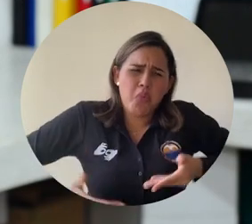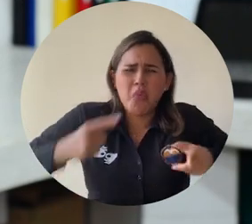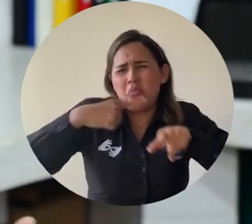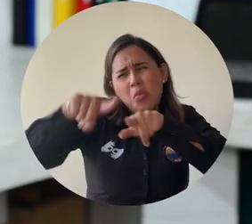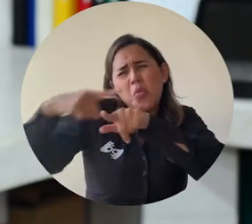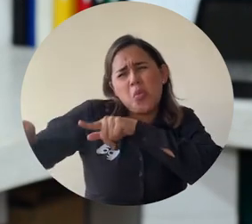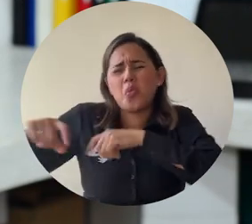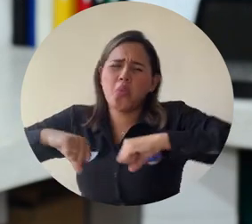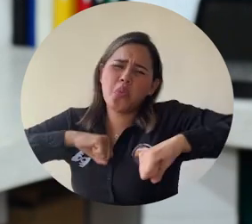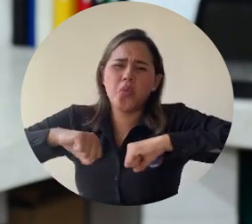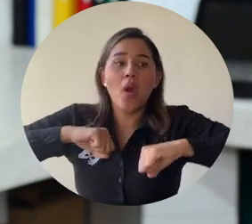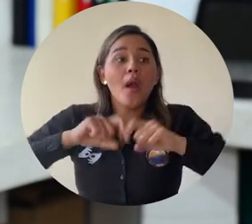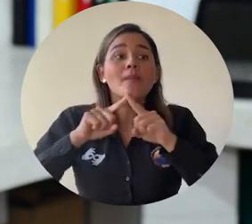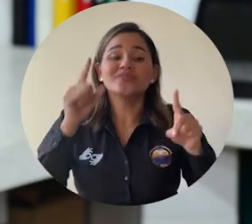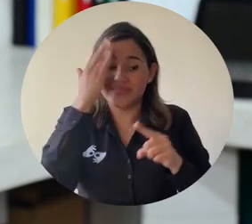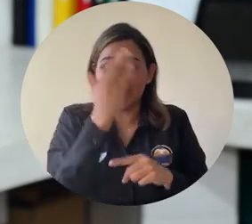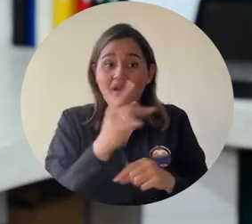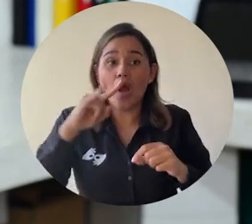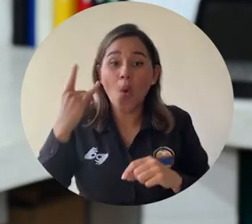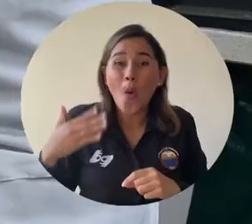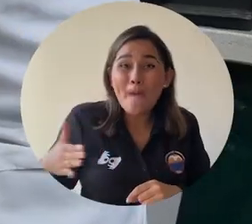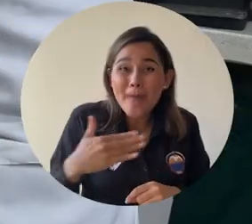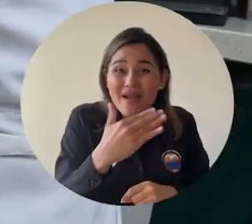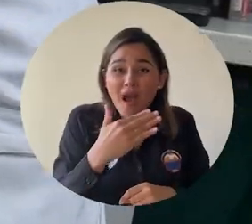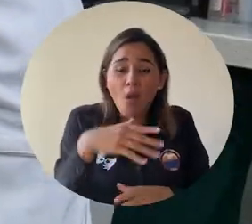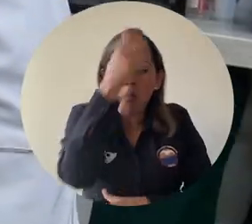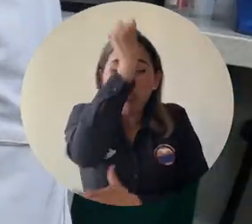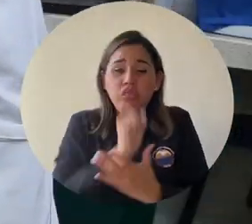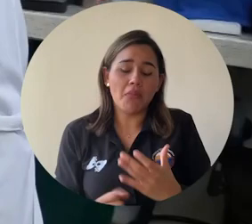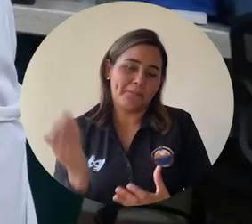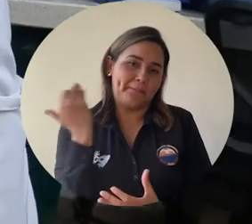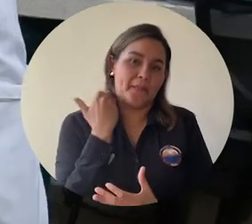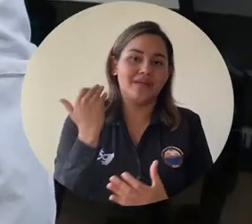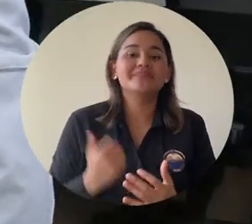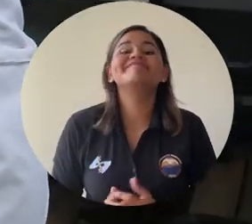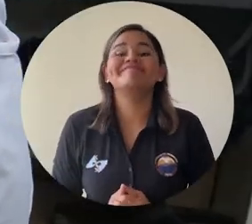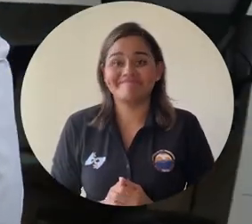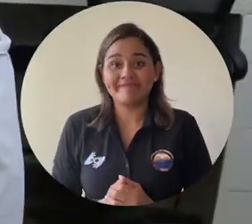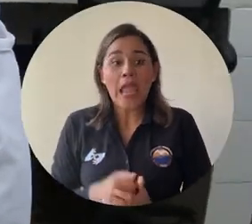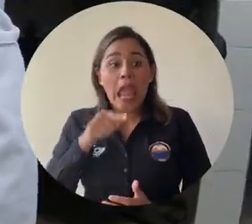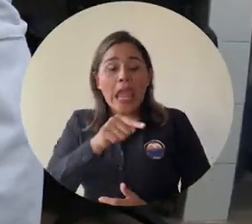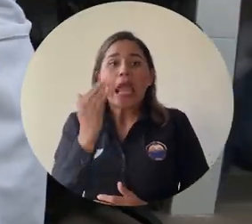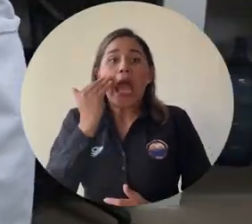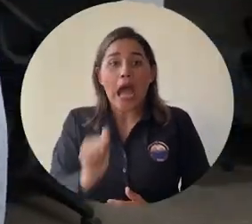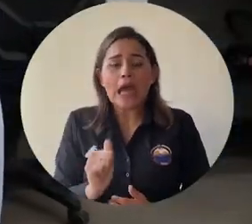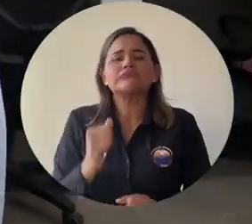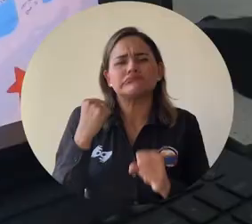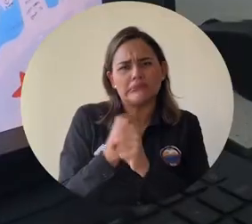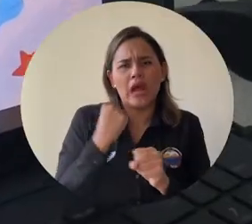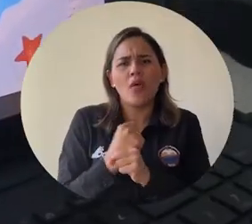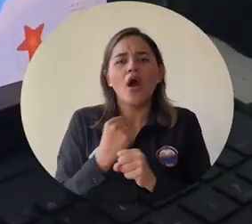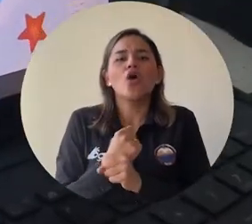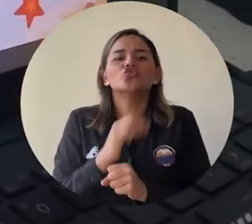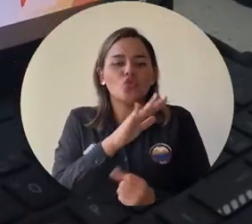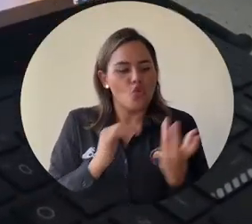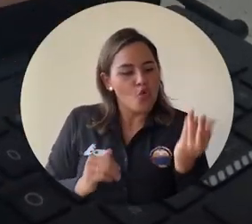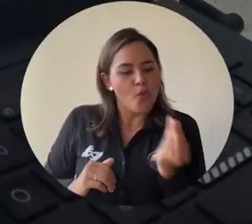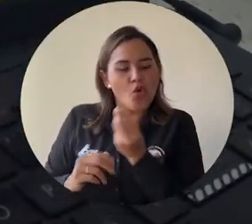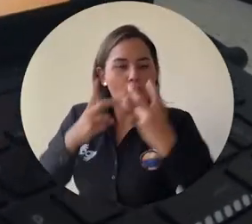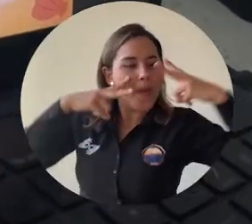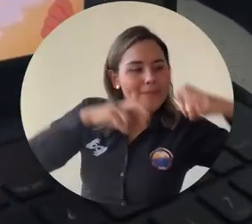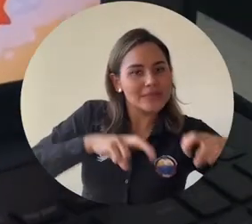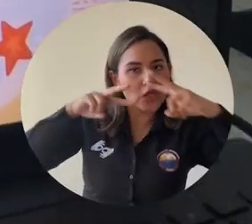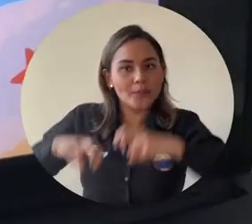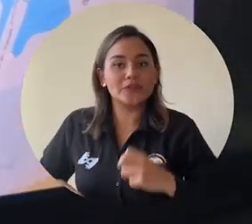hayan otro tipo de negocio, ellos saben que si la pesca falla todo lo demás viene abajo. La joven pertenece a dos grupos de investigación de Unimagdalena y participó en la